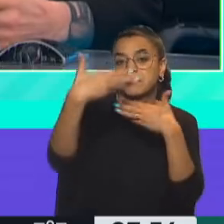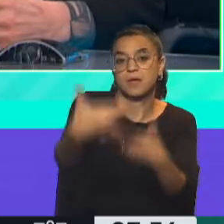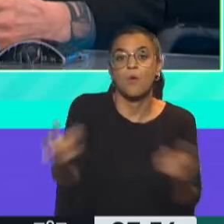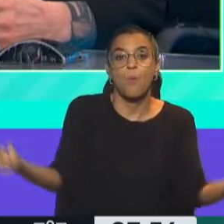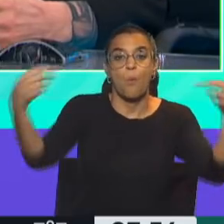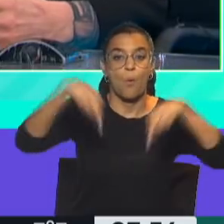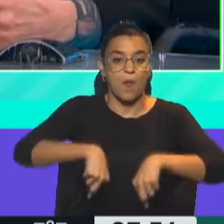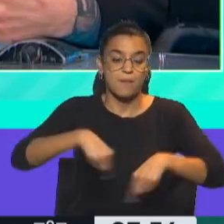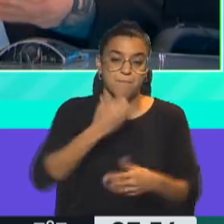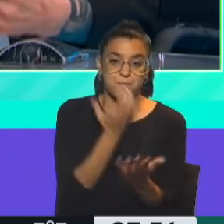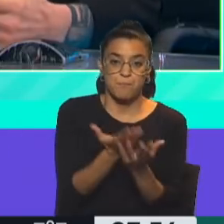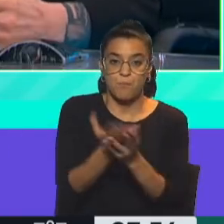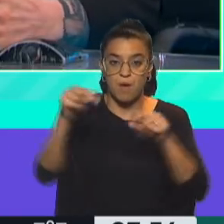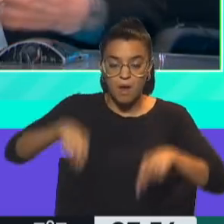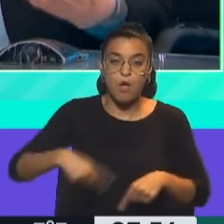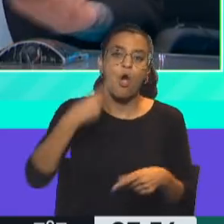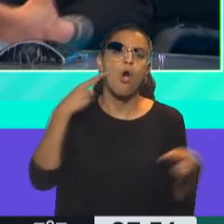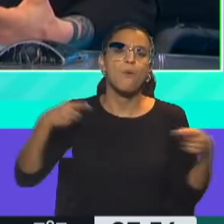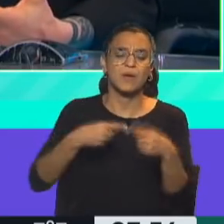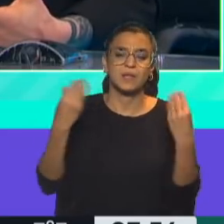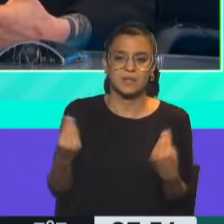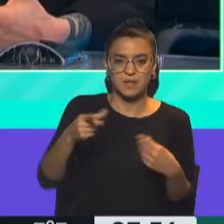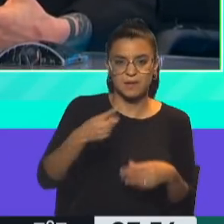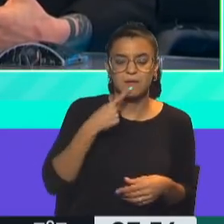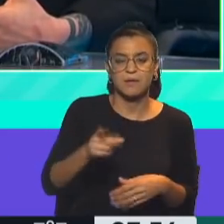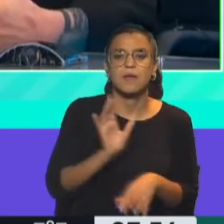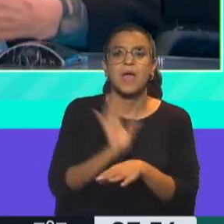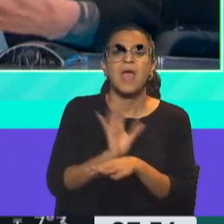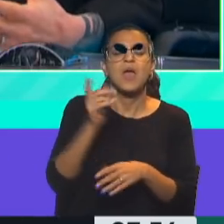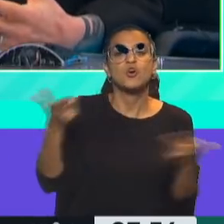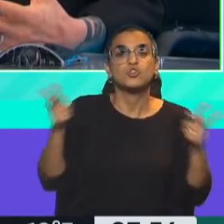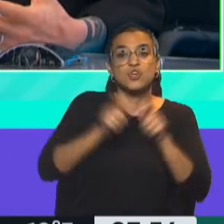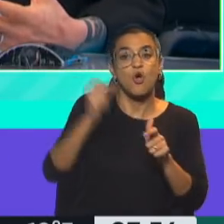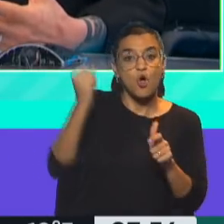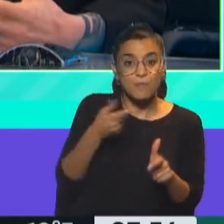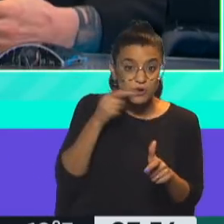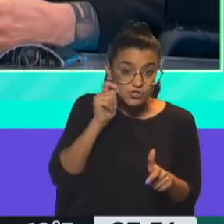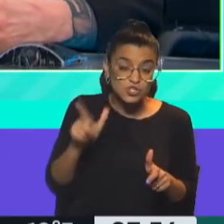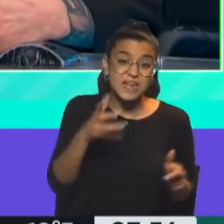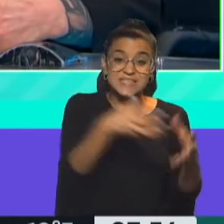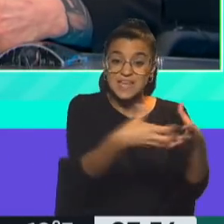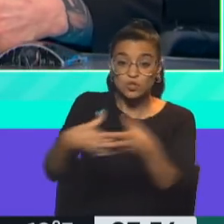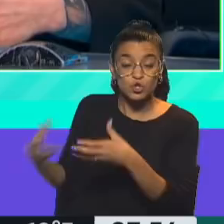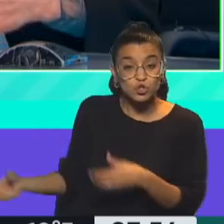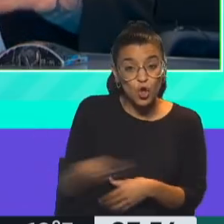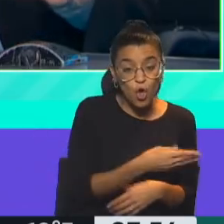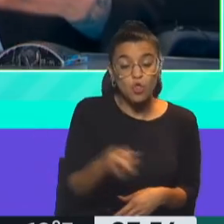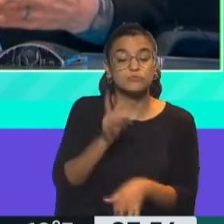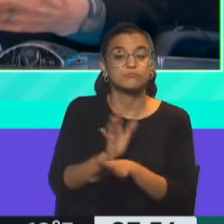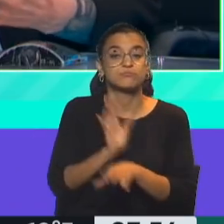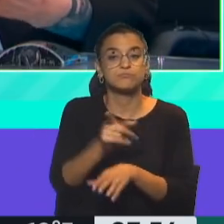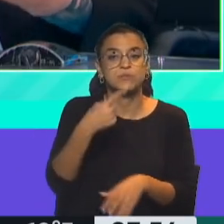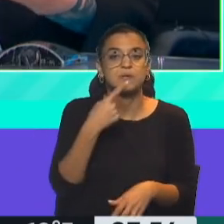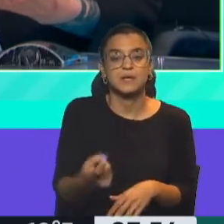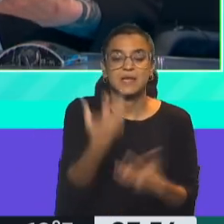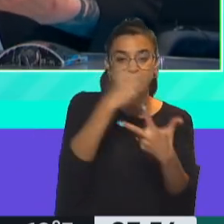retoma esta iniciativa. El objetivo es que en el marco del Consejo Económico y Social, todos los sectores se habla de una representación